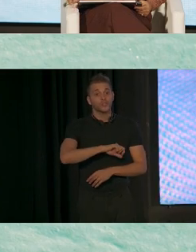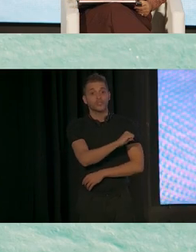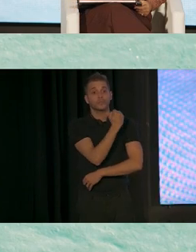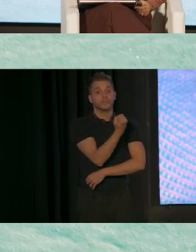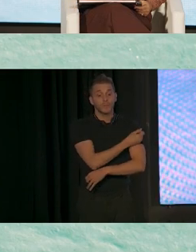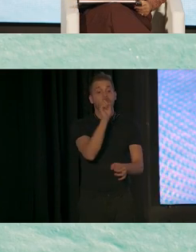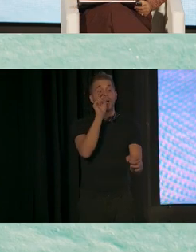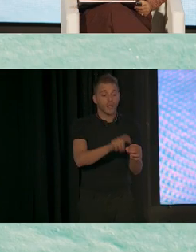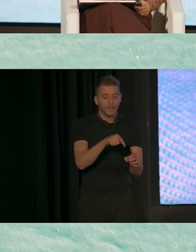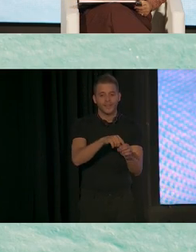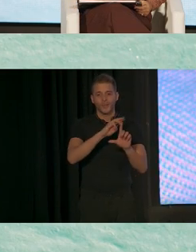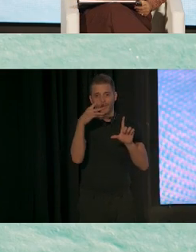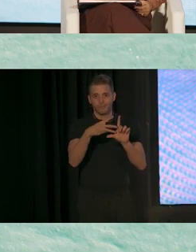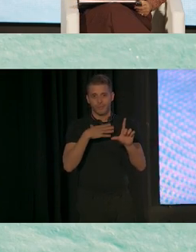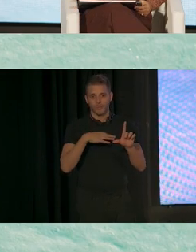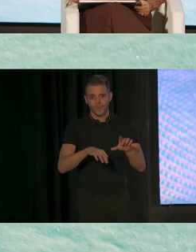nuestro sitio de web.